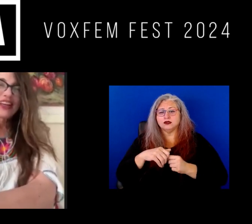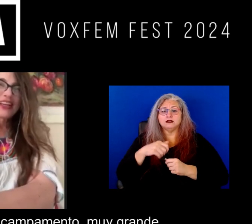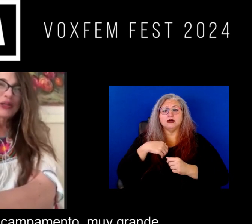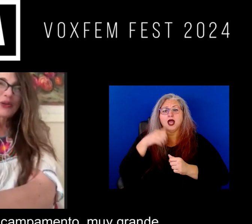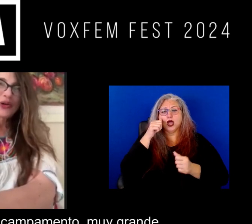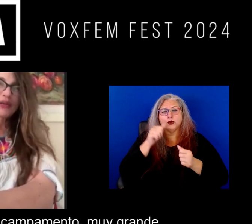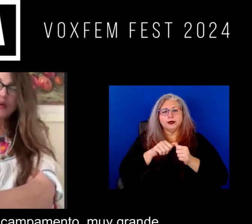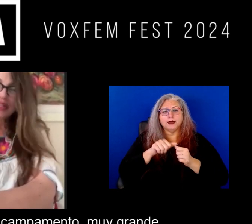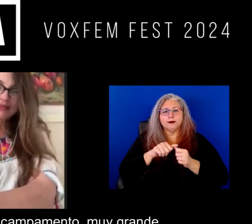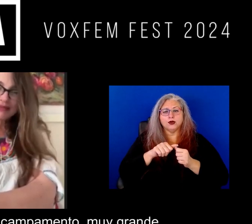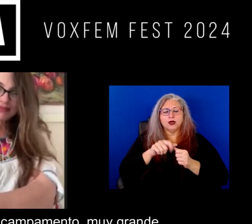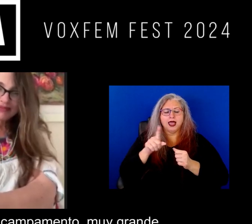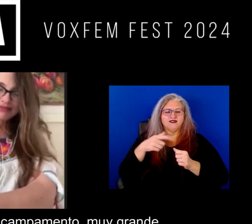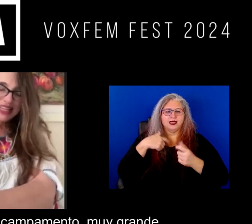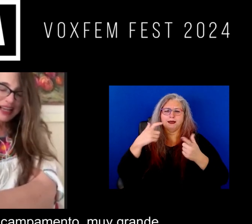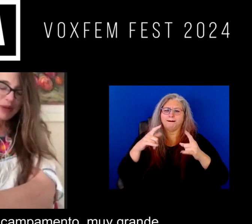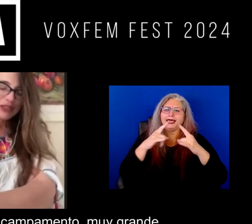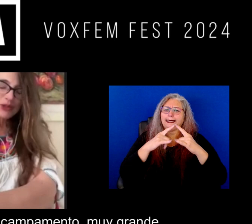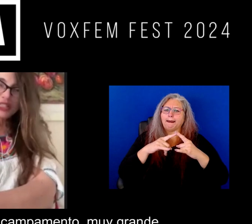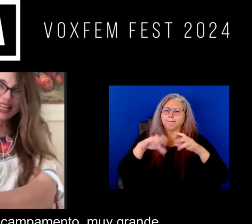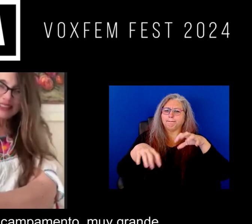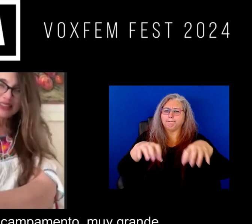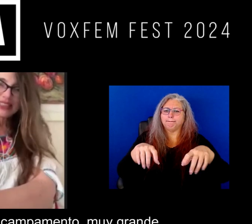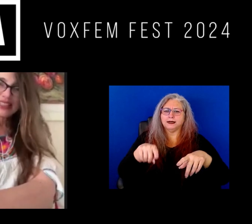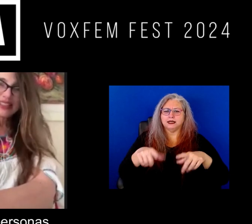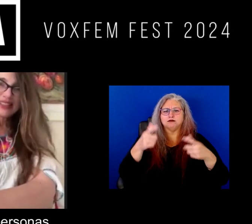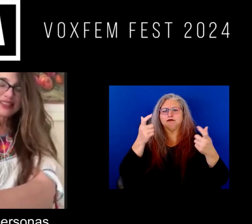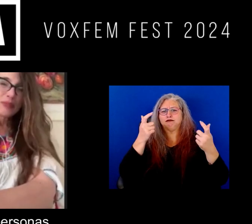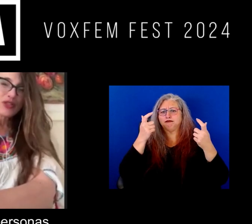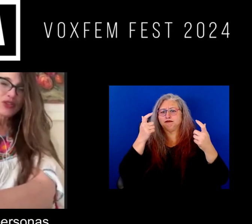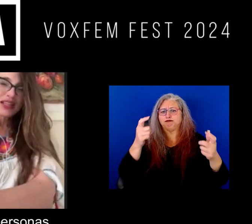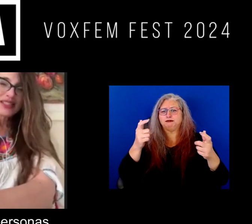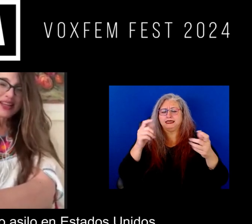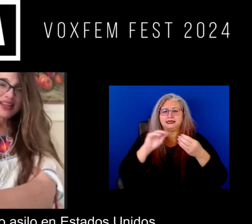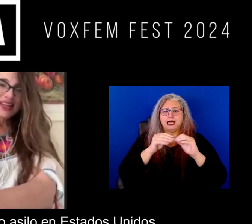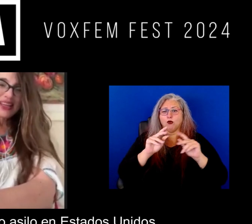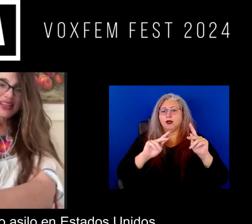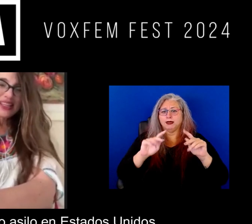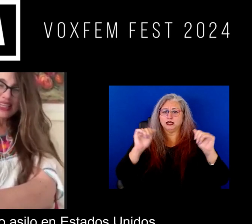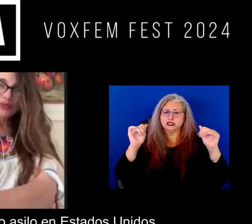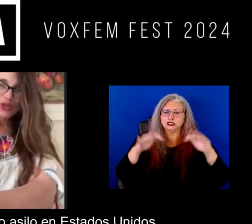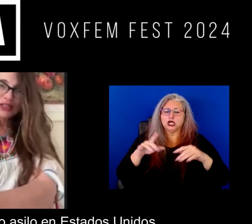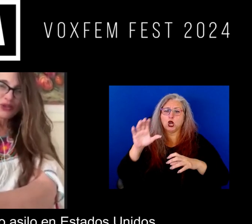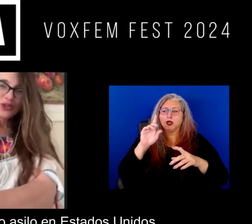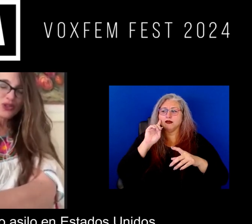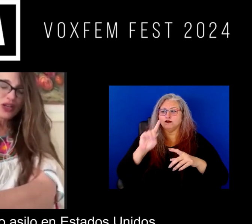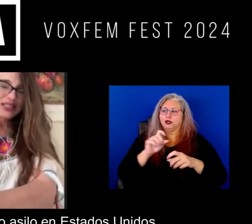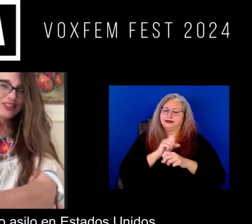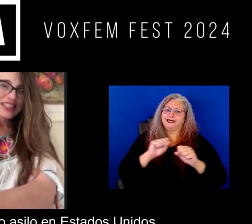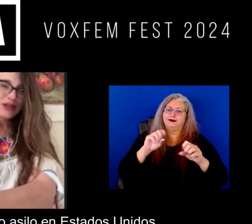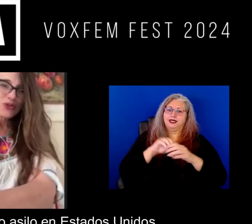cuando había un campamento muy grande de personas que estaban buscando